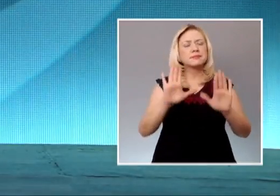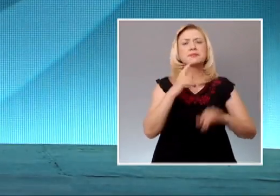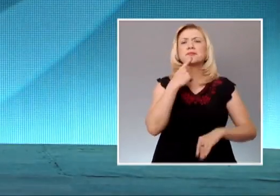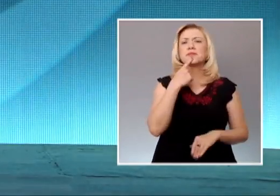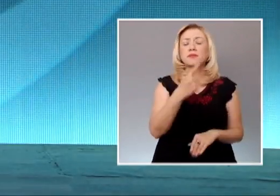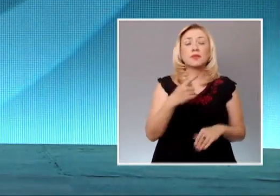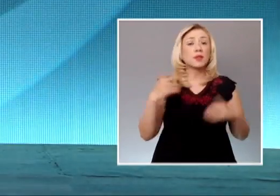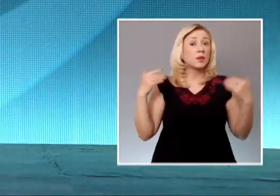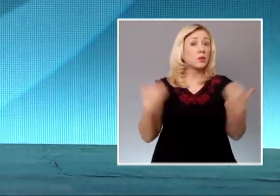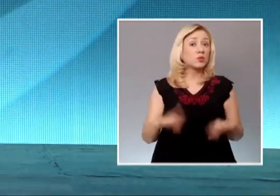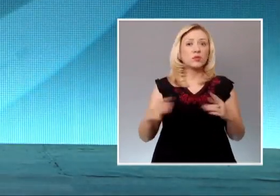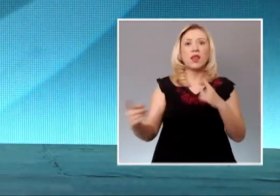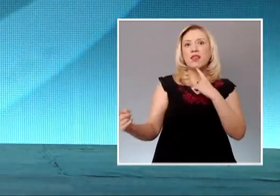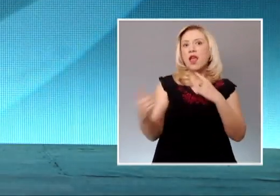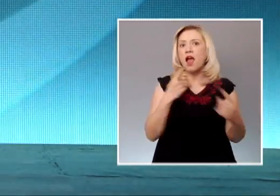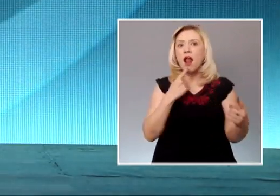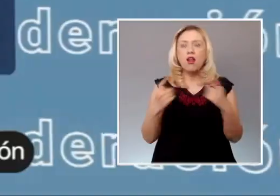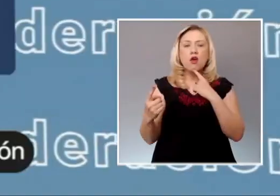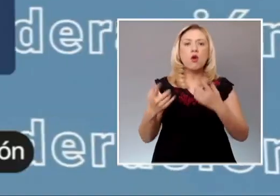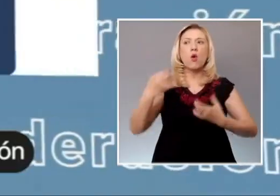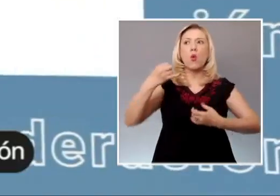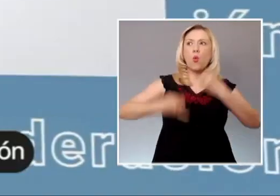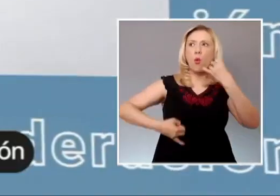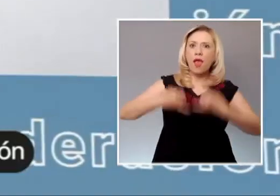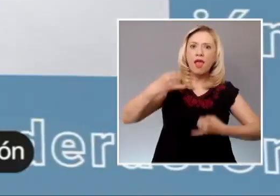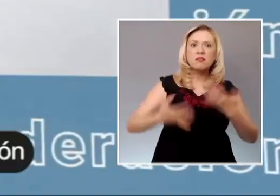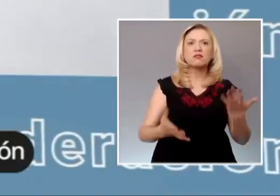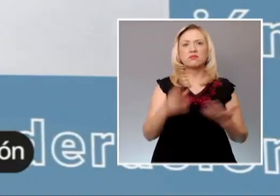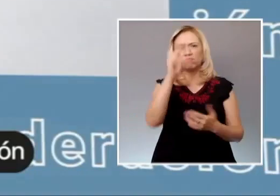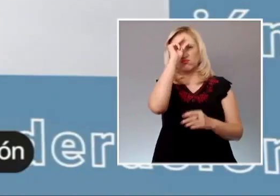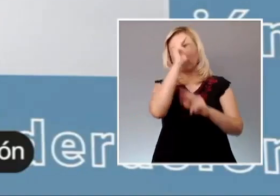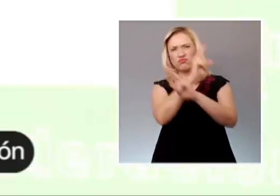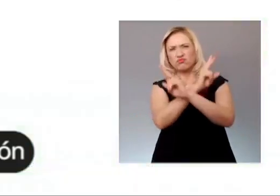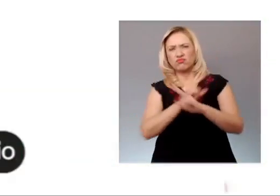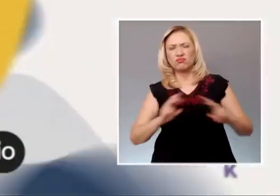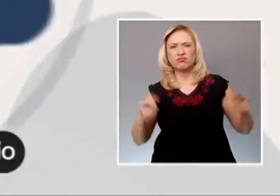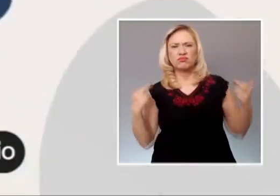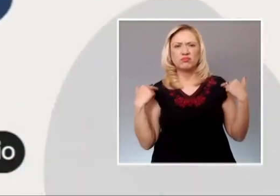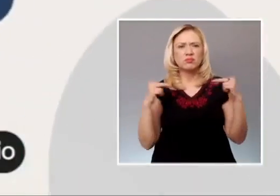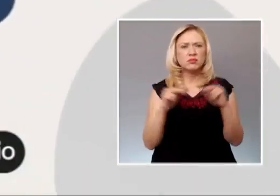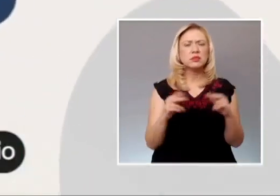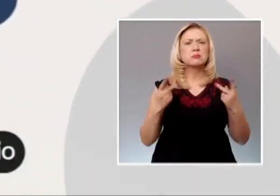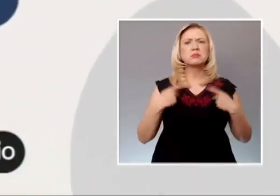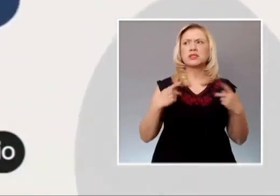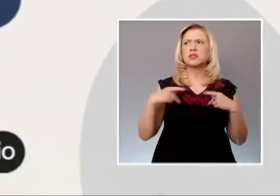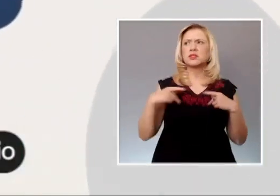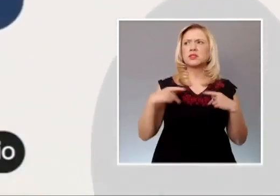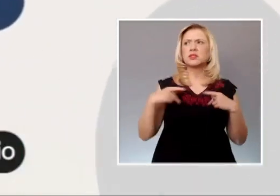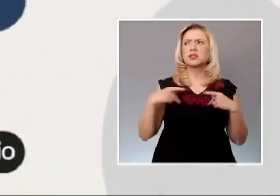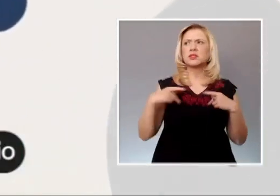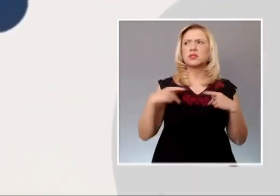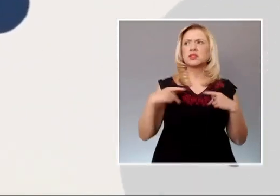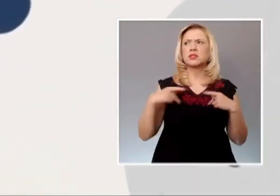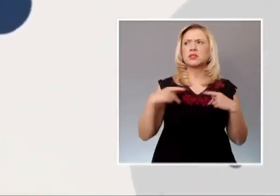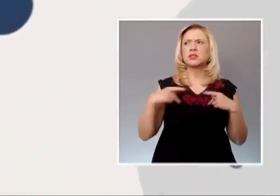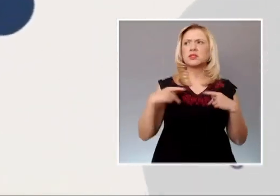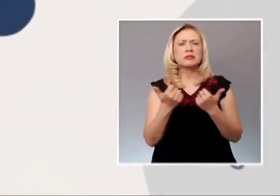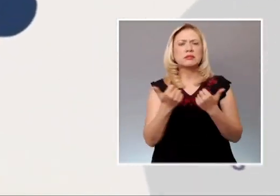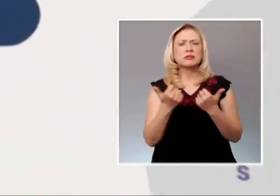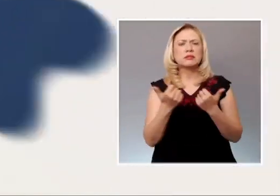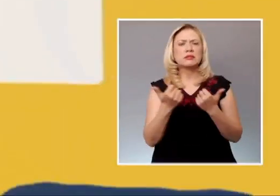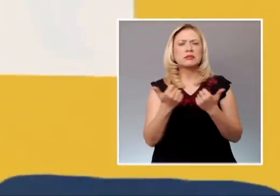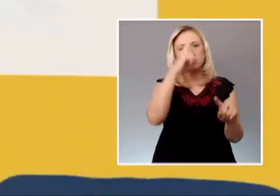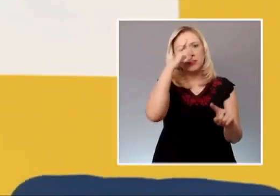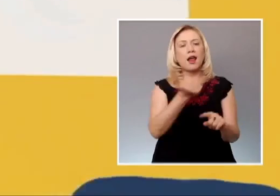de diálogo de personas juzgadoras, académicos e integrantes de la sociedad civil con estudiantes para precisamente reflexionar sobre la